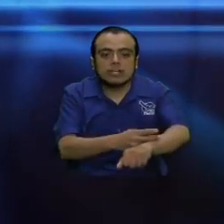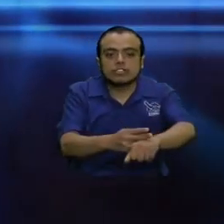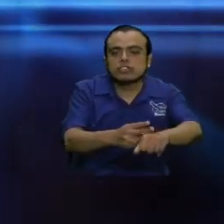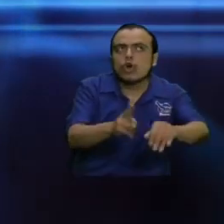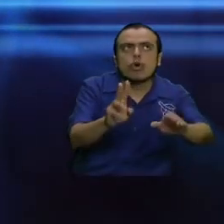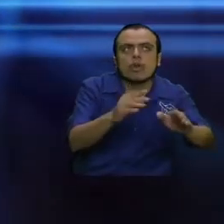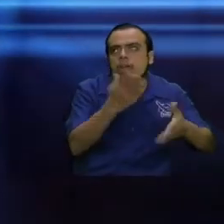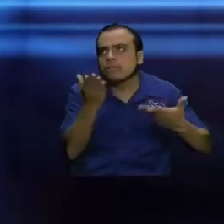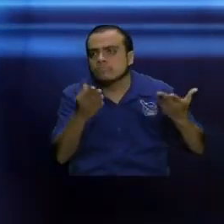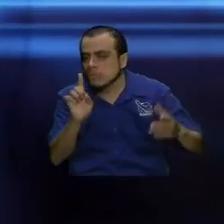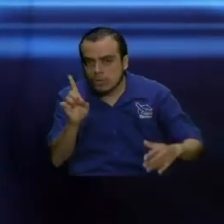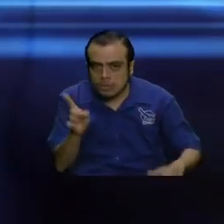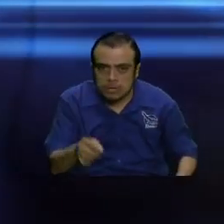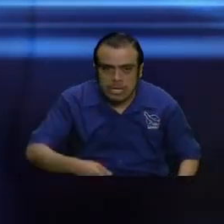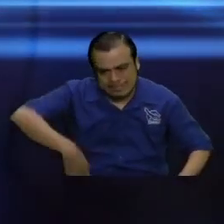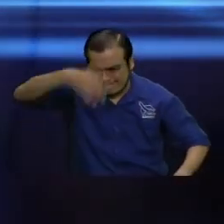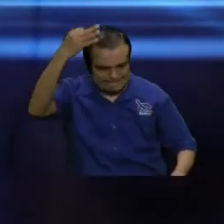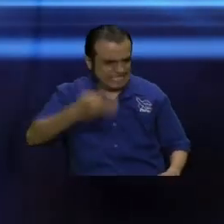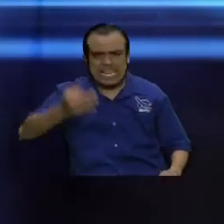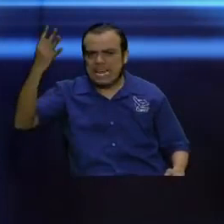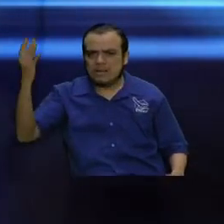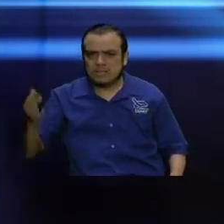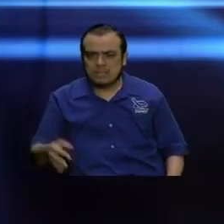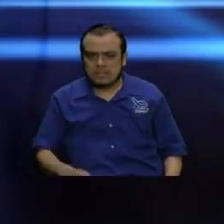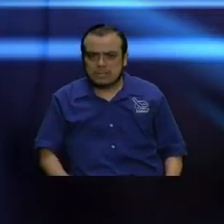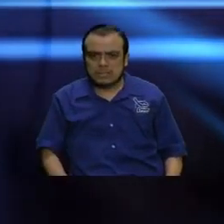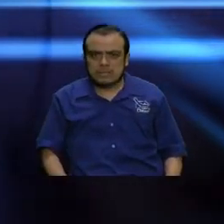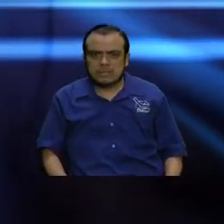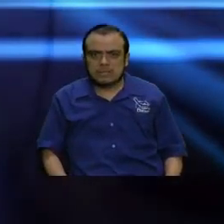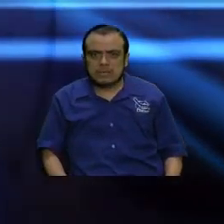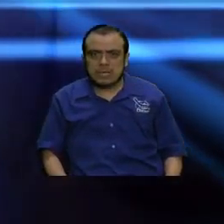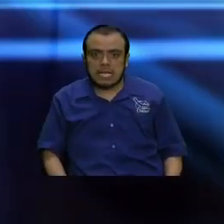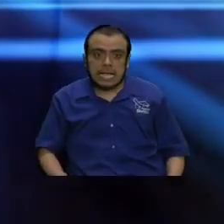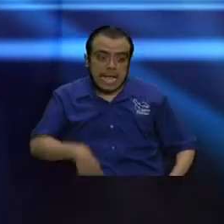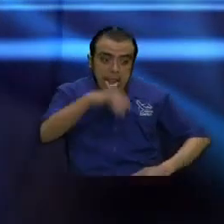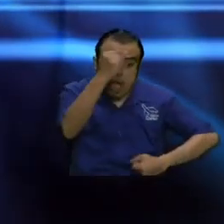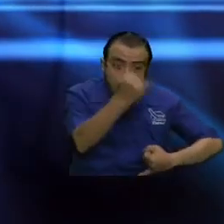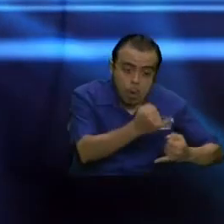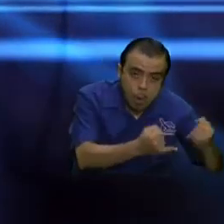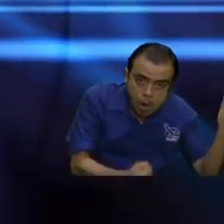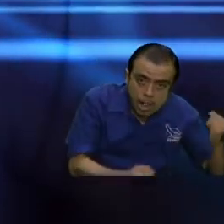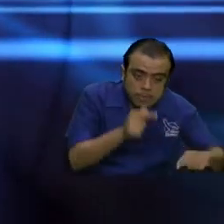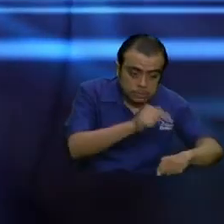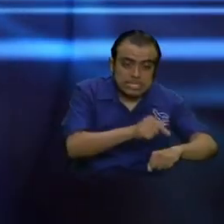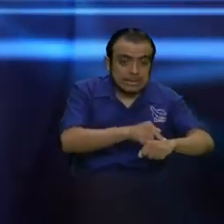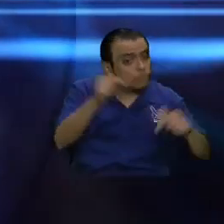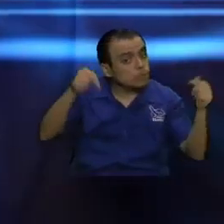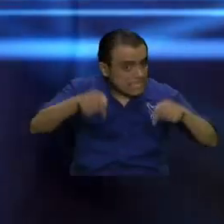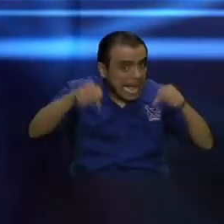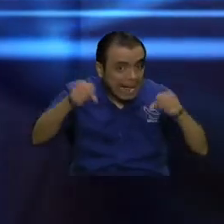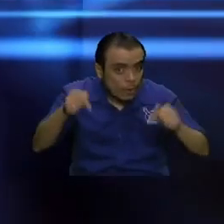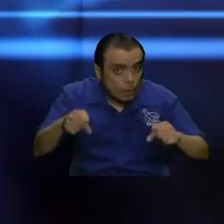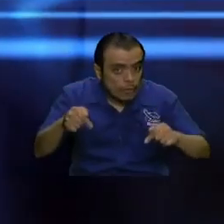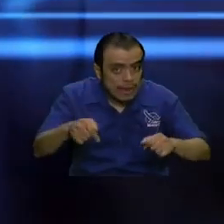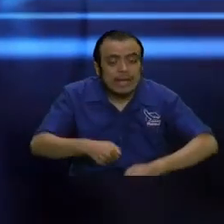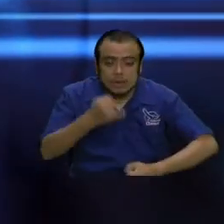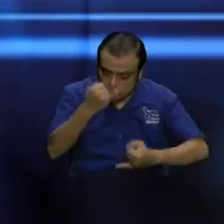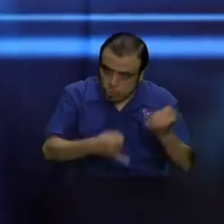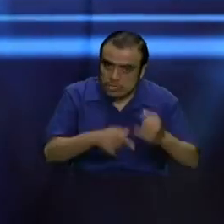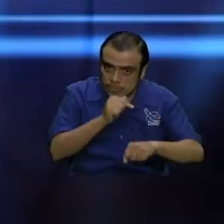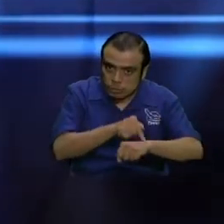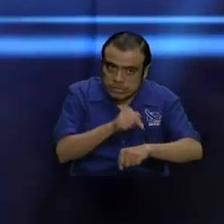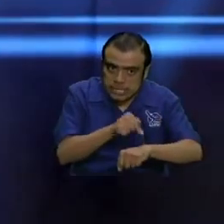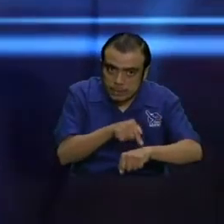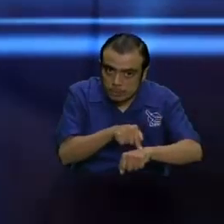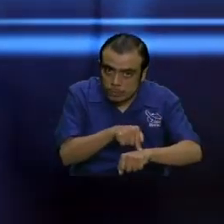Es claro. El Espíritu dice claramente que en los últimos tiempos. ¿Qué es lo que nosotros estamos viviendo? Los últimos tiempos,